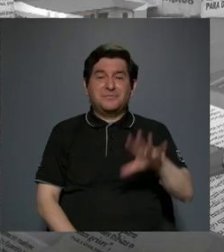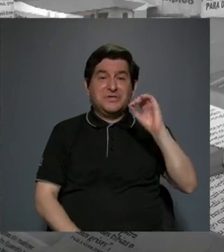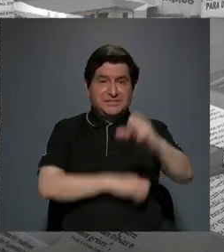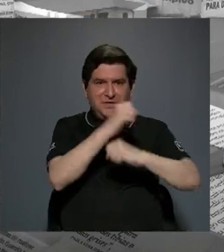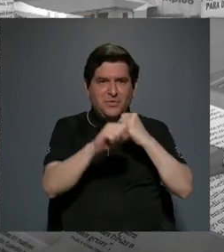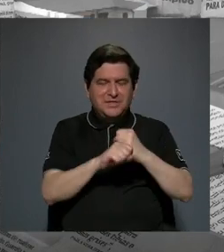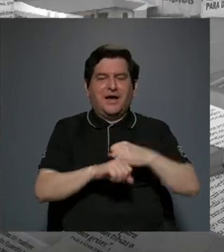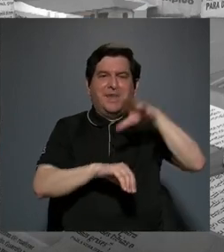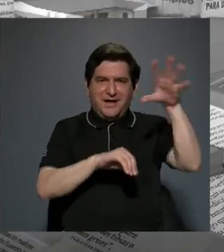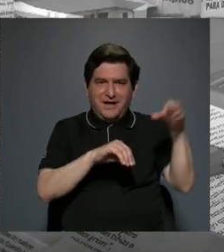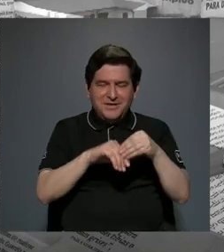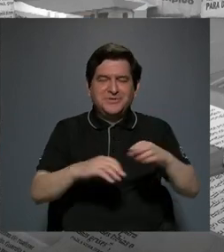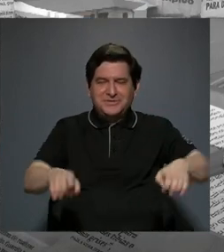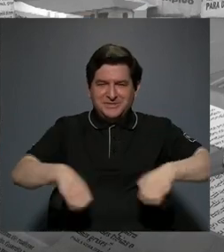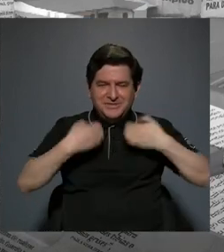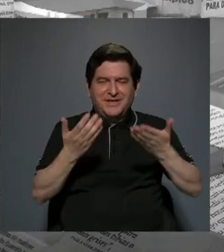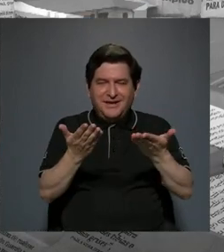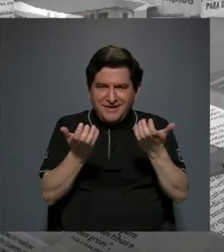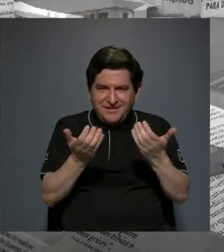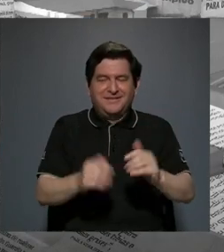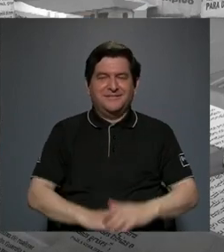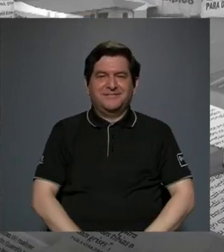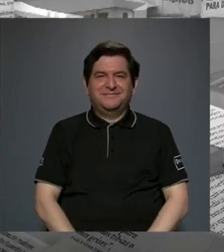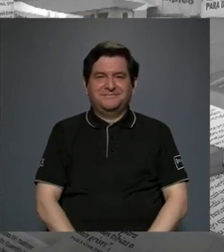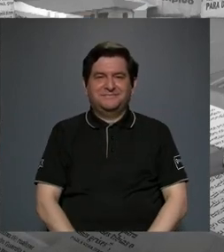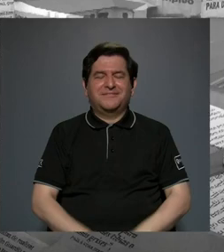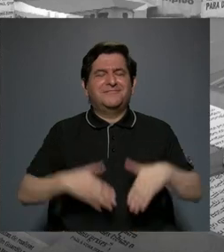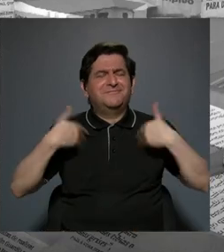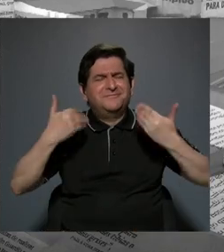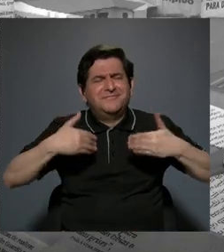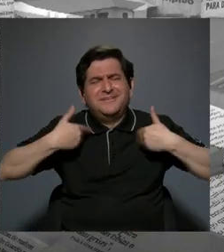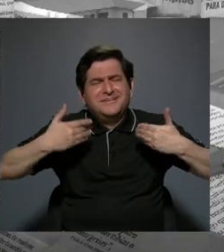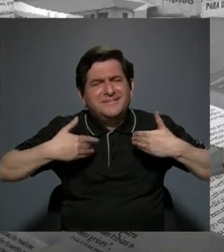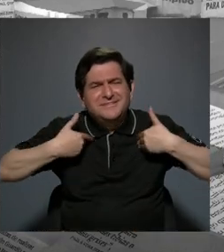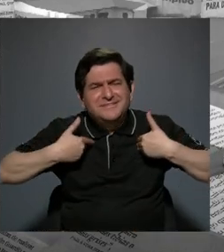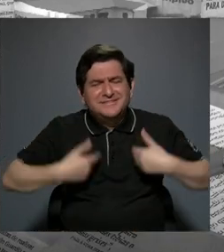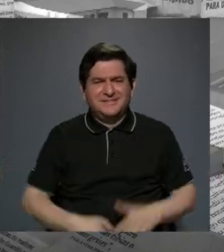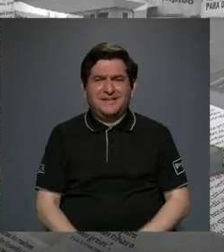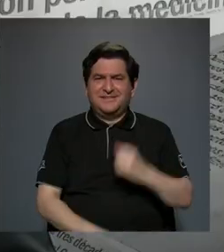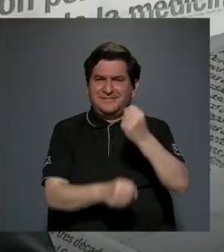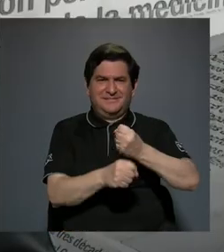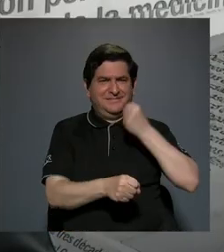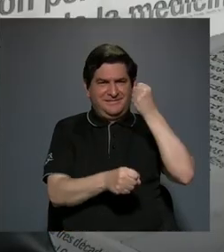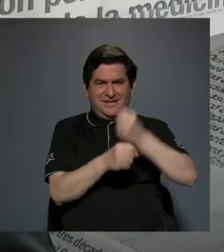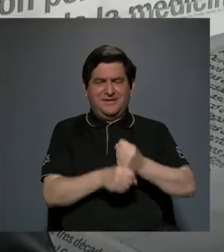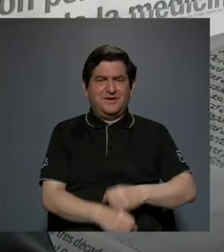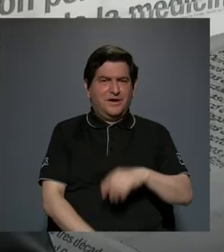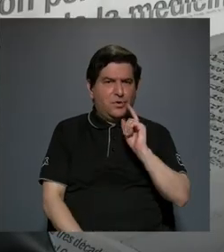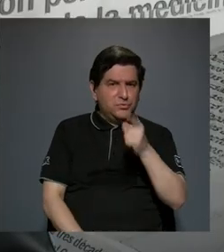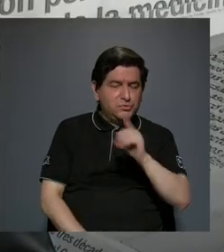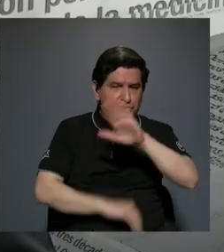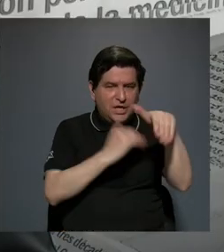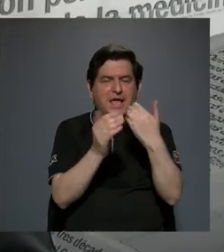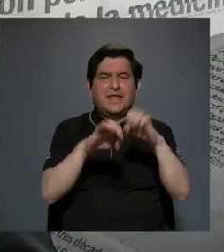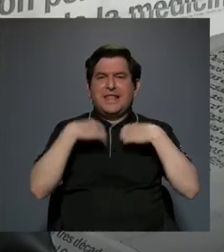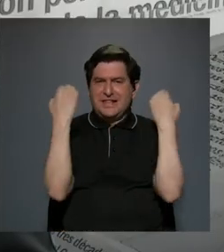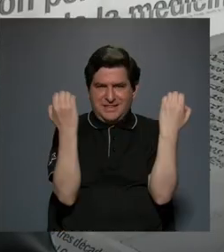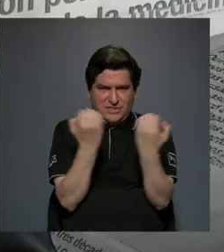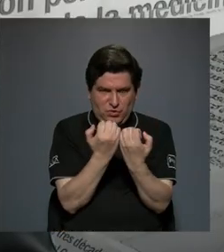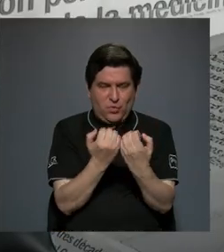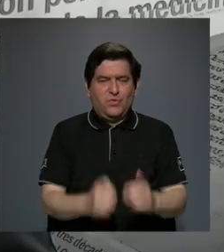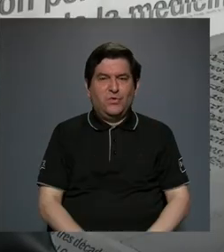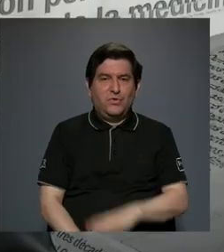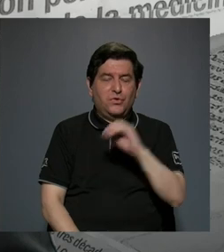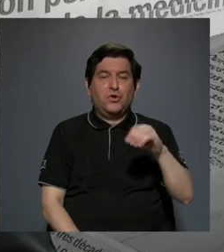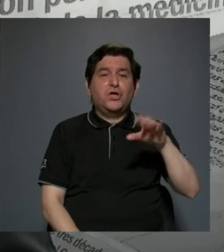de existencia y muchas felicidades por ese trabajo de usted y de todo el equipo